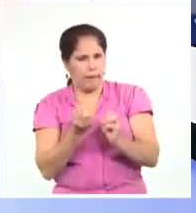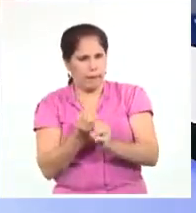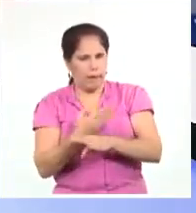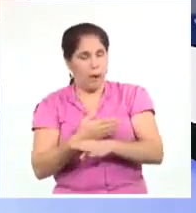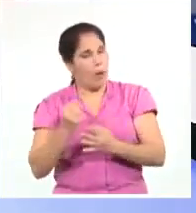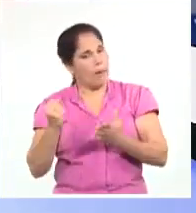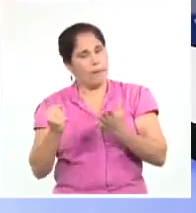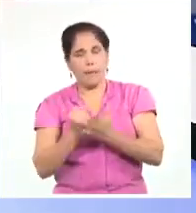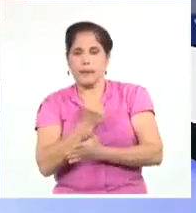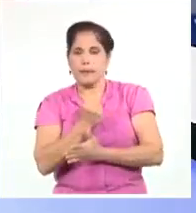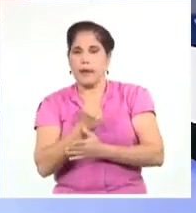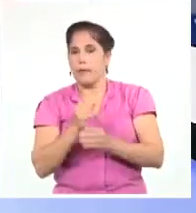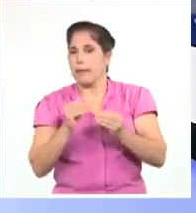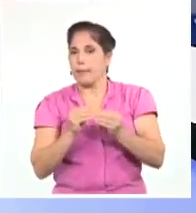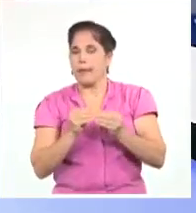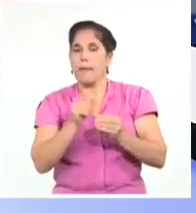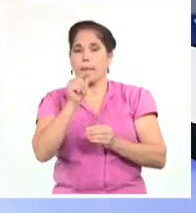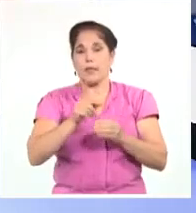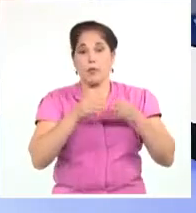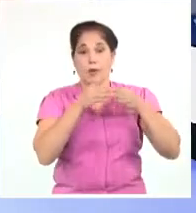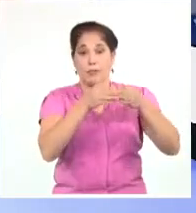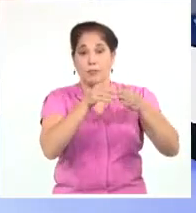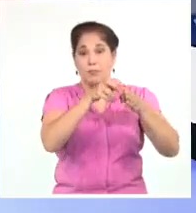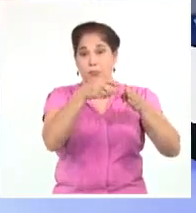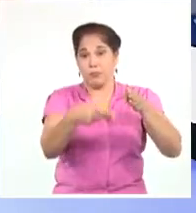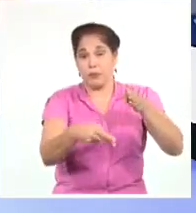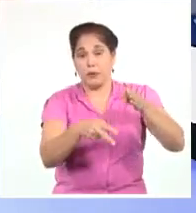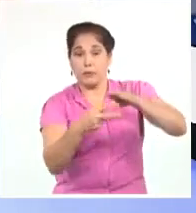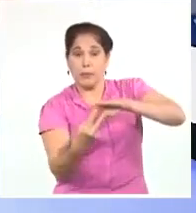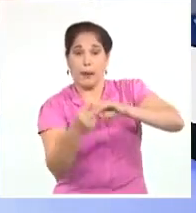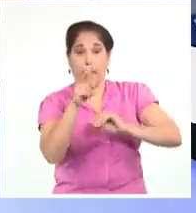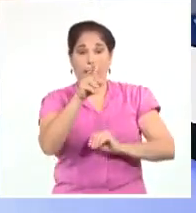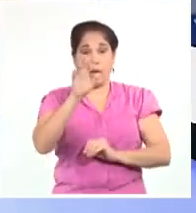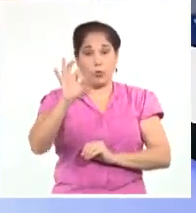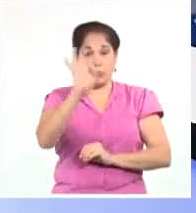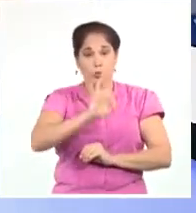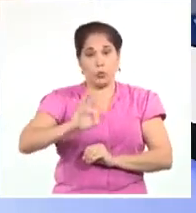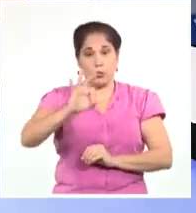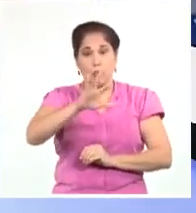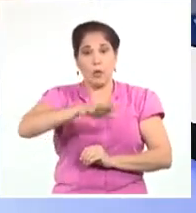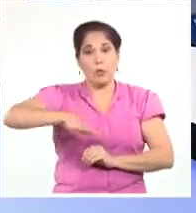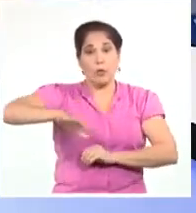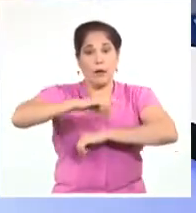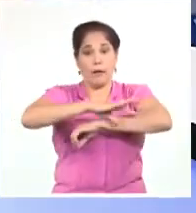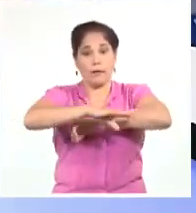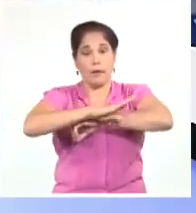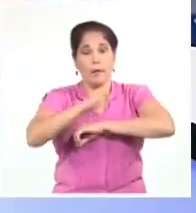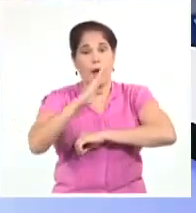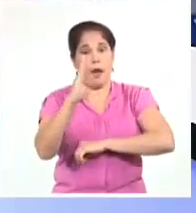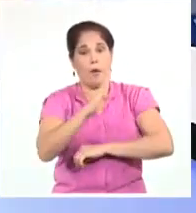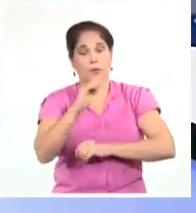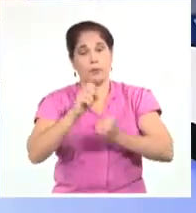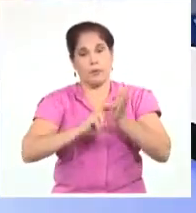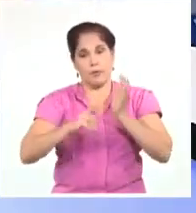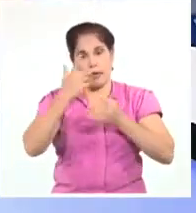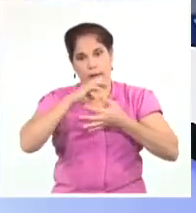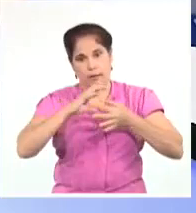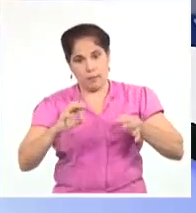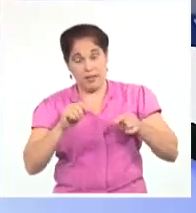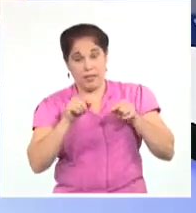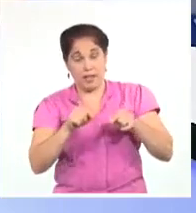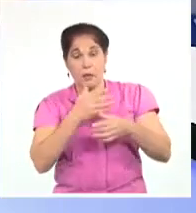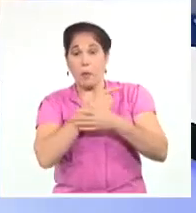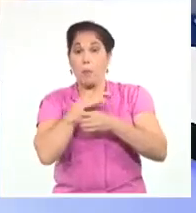lamentable hecho asociado al tráfico de personas el pasado 28 de octubre en la zona costera de Bahía Onda, provincia de Artemisa, donde